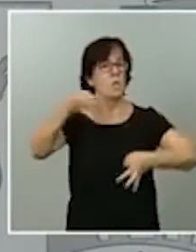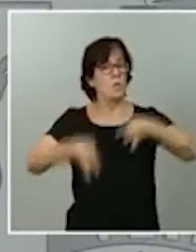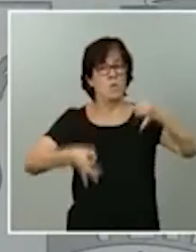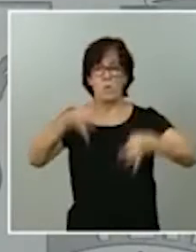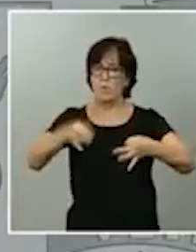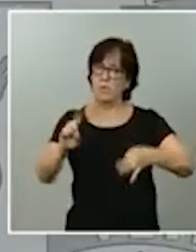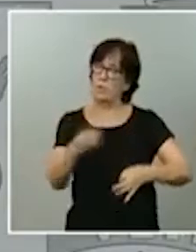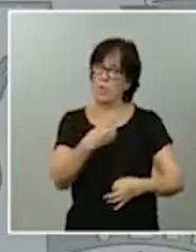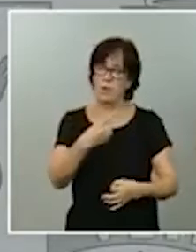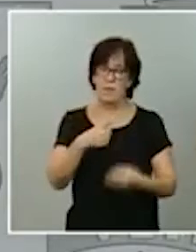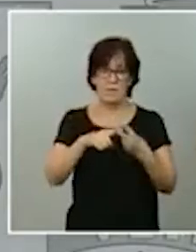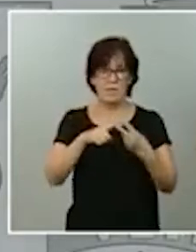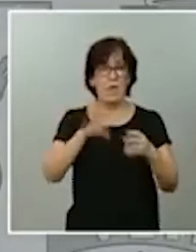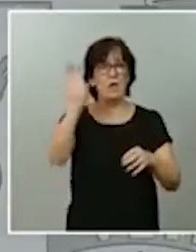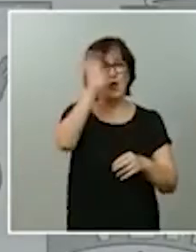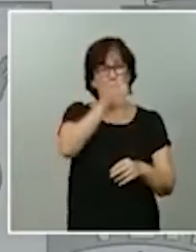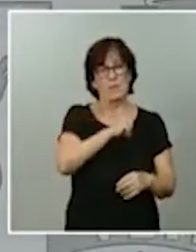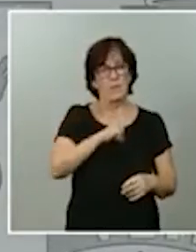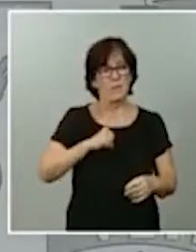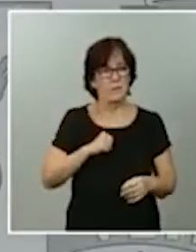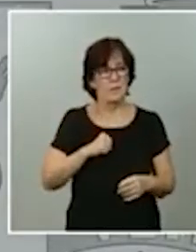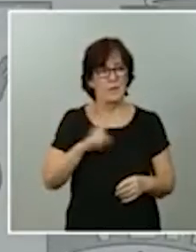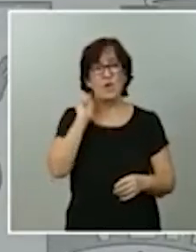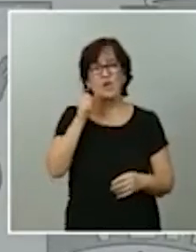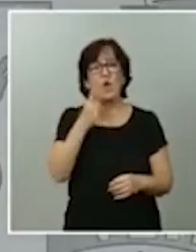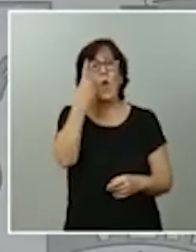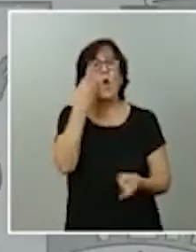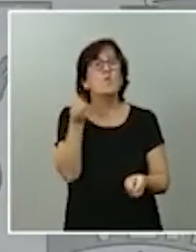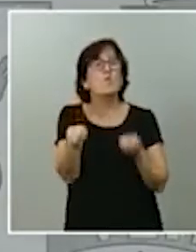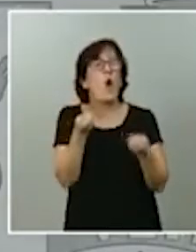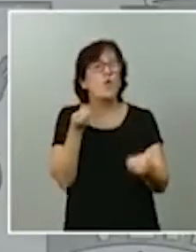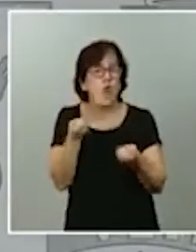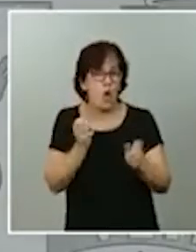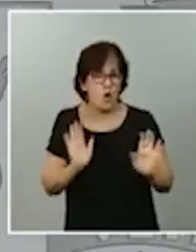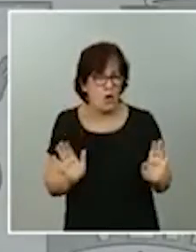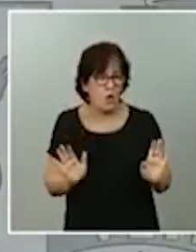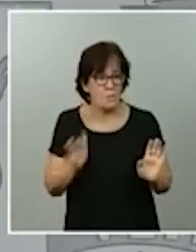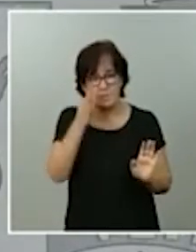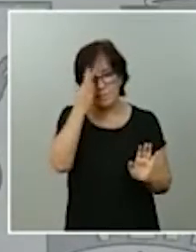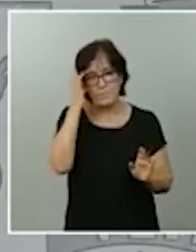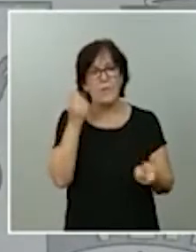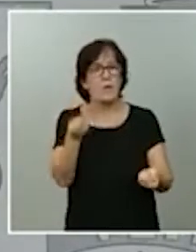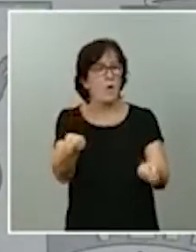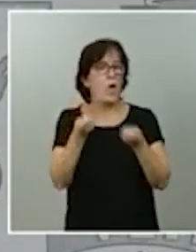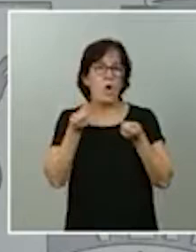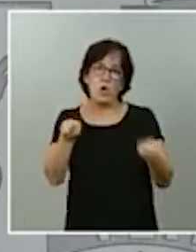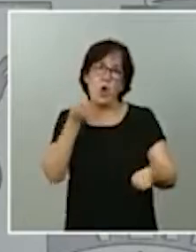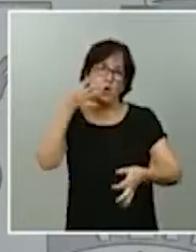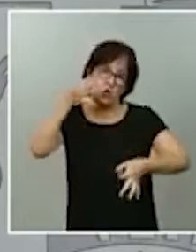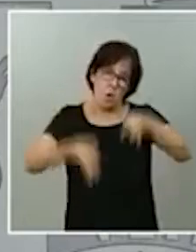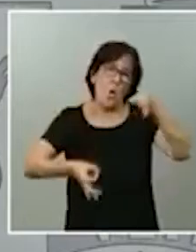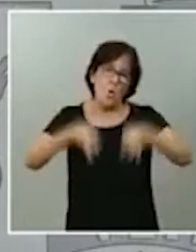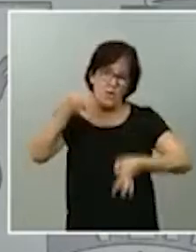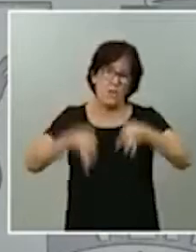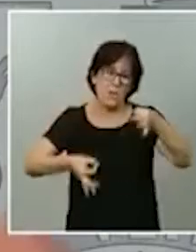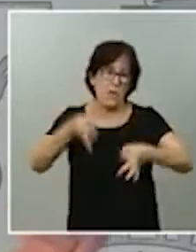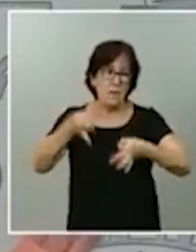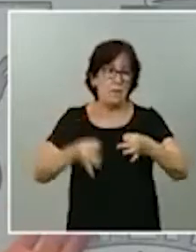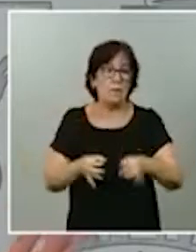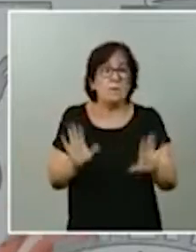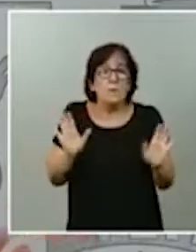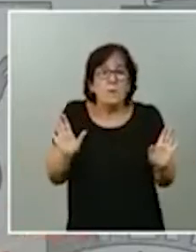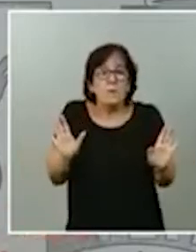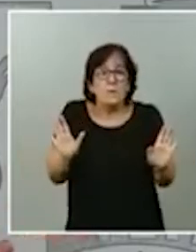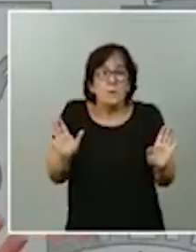Las comunidades autónomas solamente tienen un control que es el control del Poder Judicial que, por cierto, con